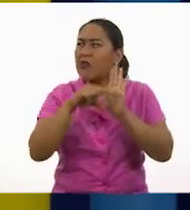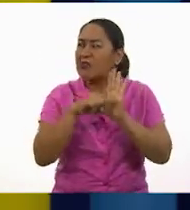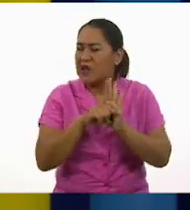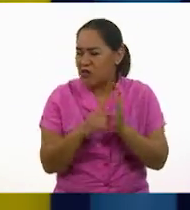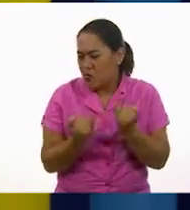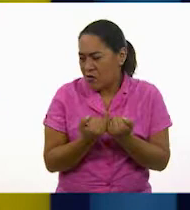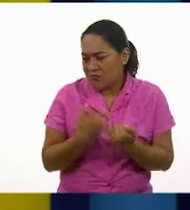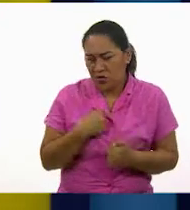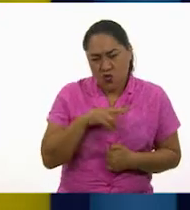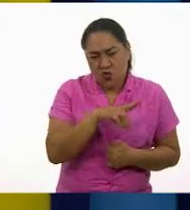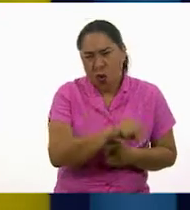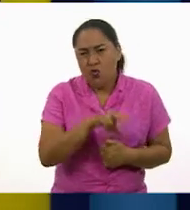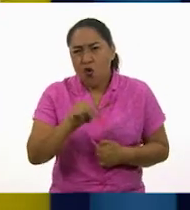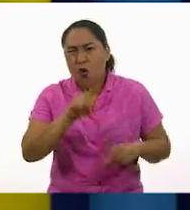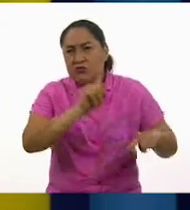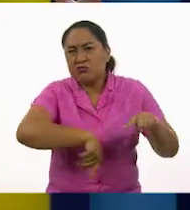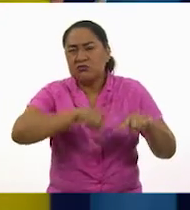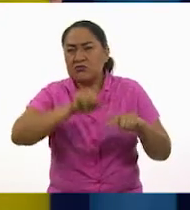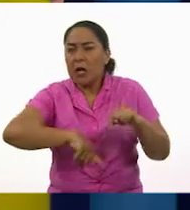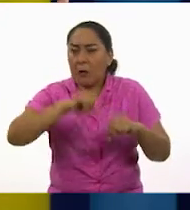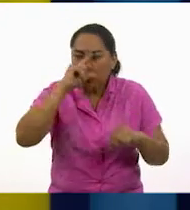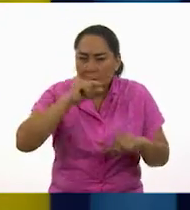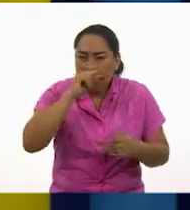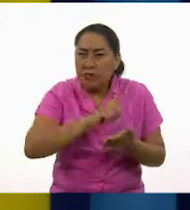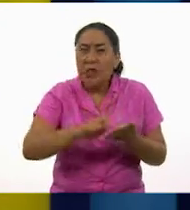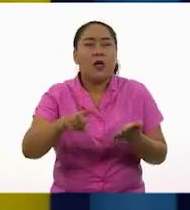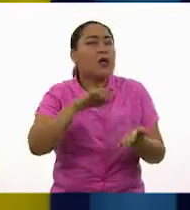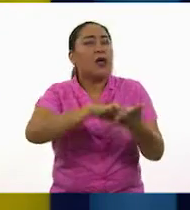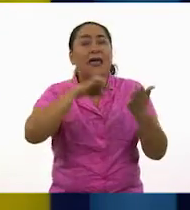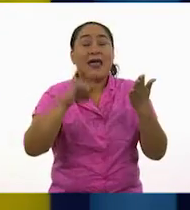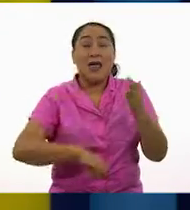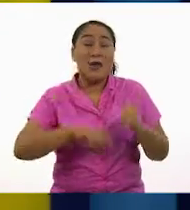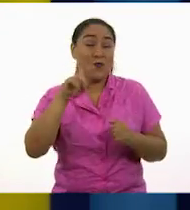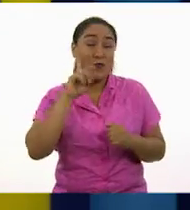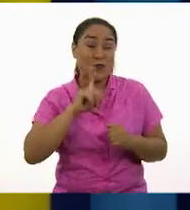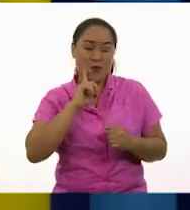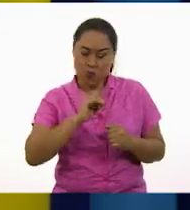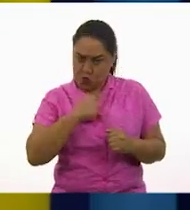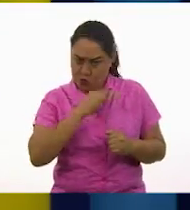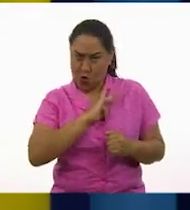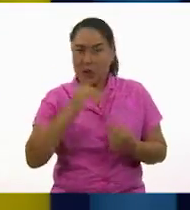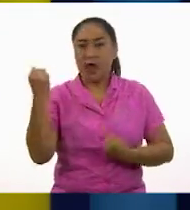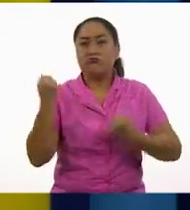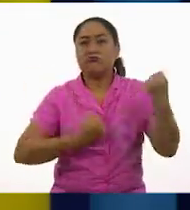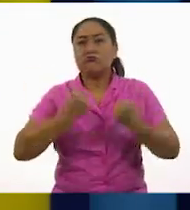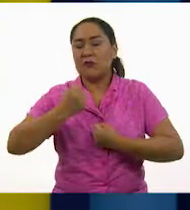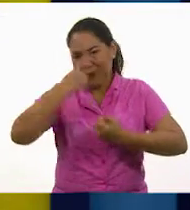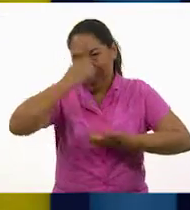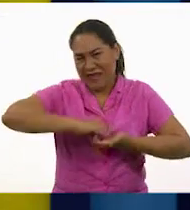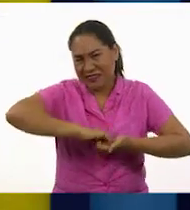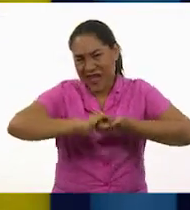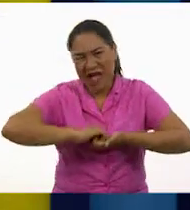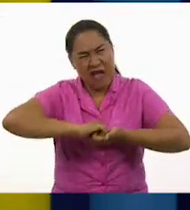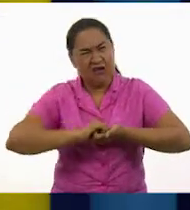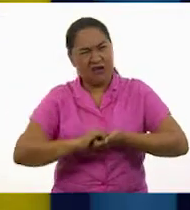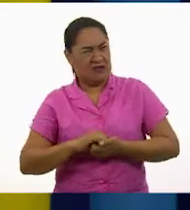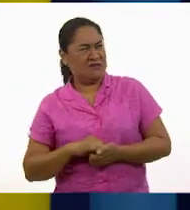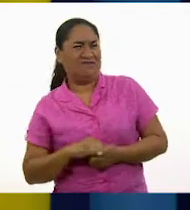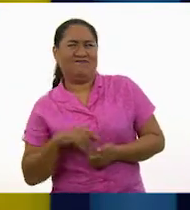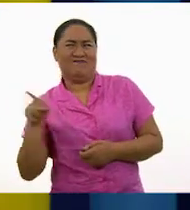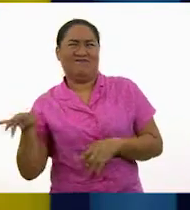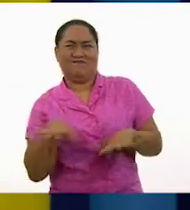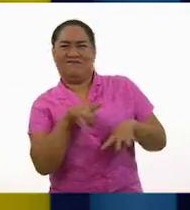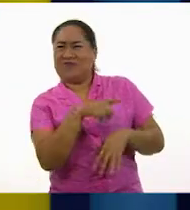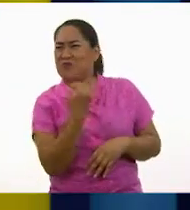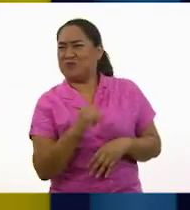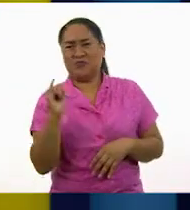negar los derechos de alguien? Como cuando una mujer quiere trabajar manejando un tráiler o un taxi y la mayoría piensa que es inadecuado